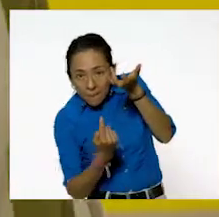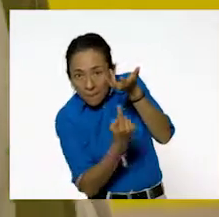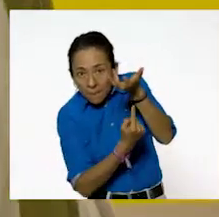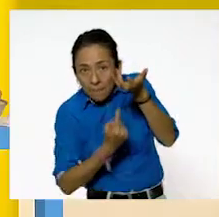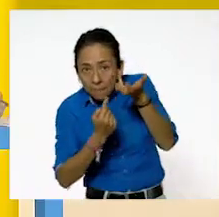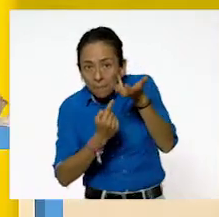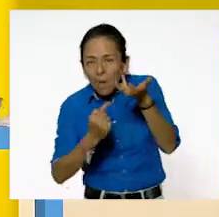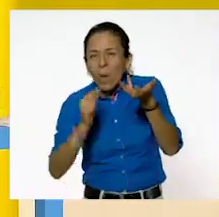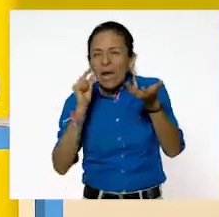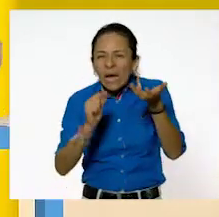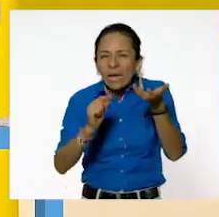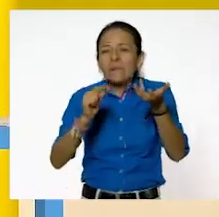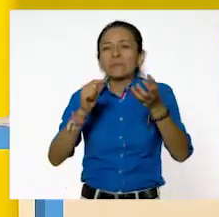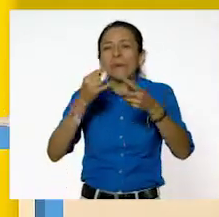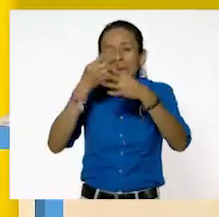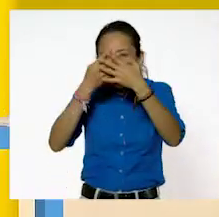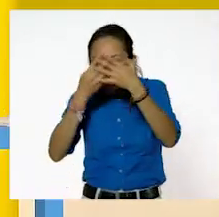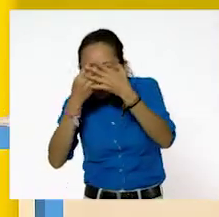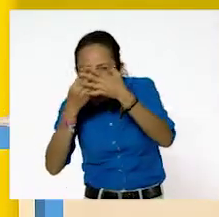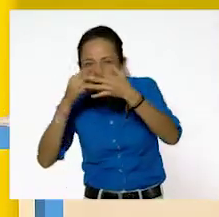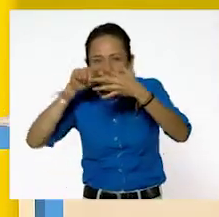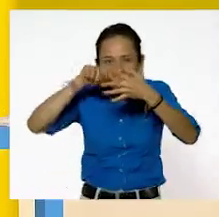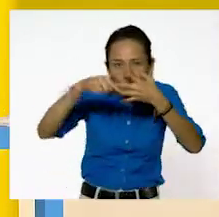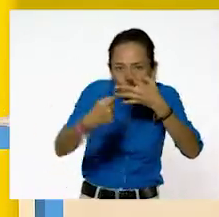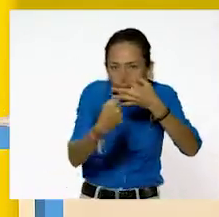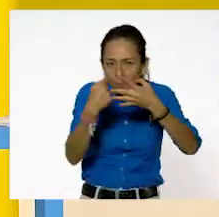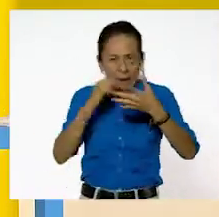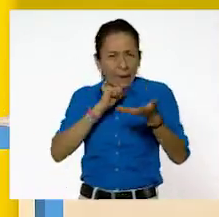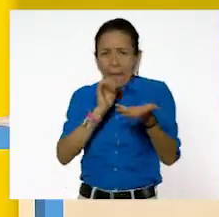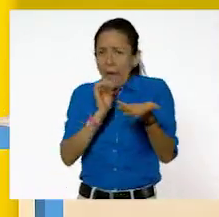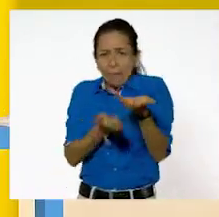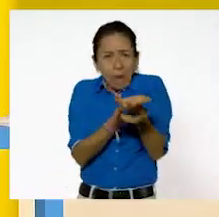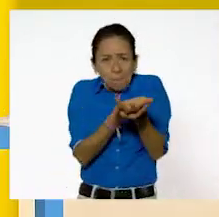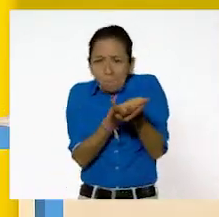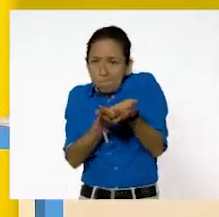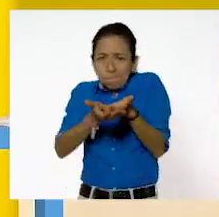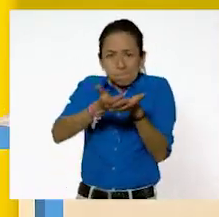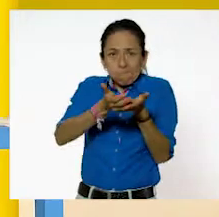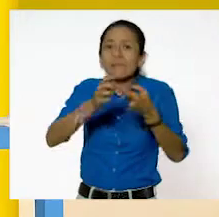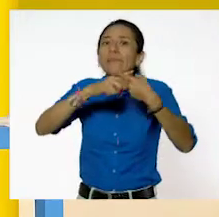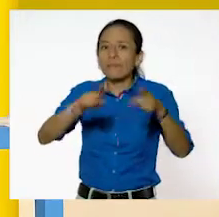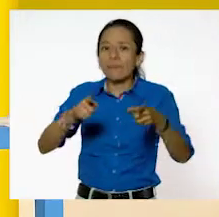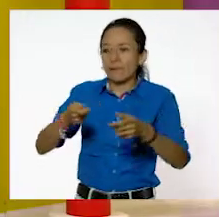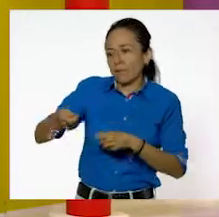pasar, a diferencia de lo que estábamos haciendo con nuestro colador.